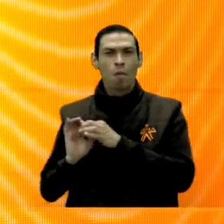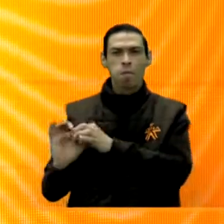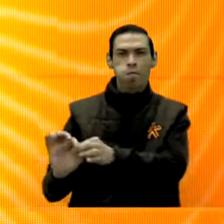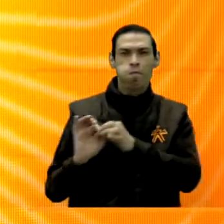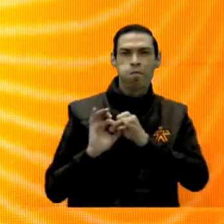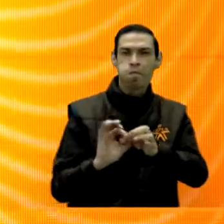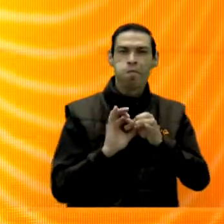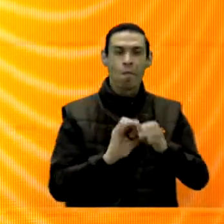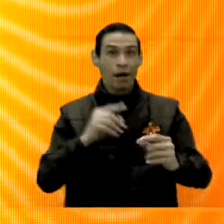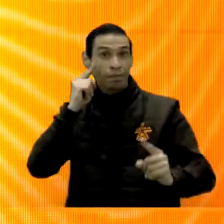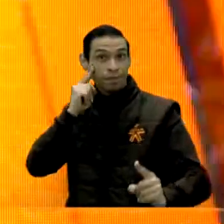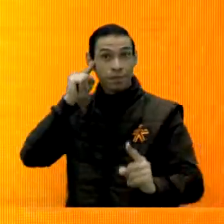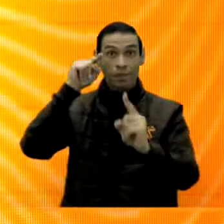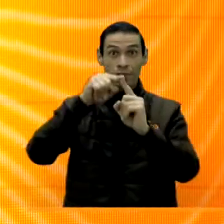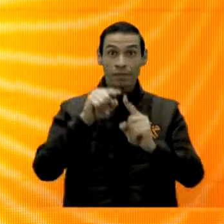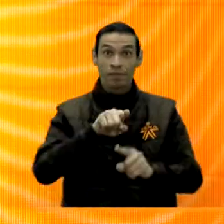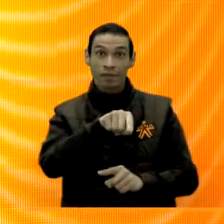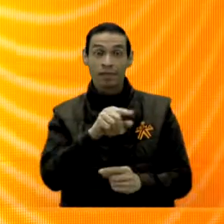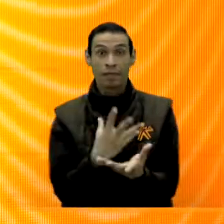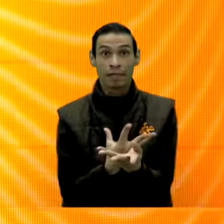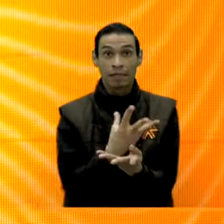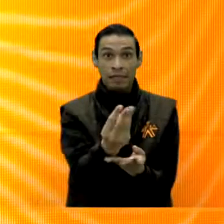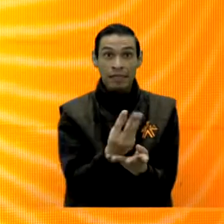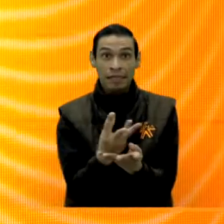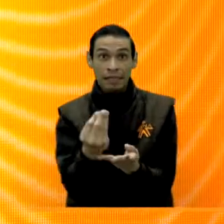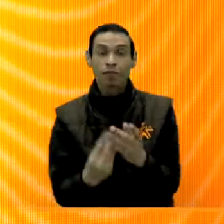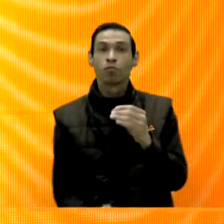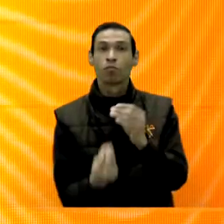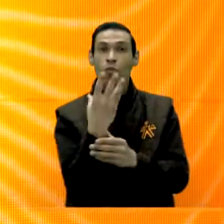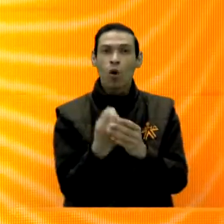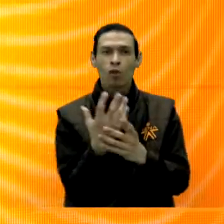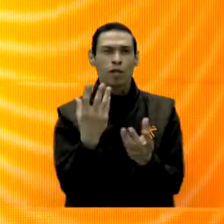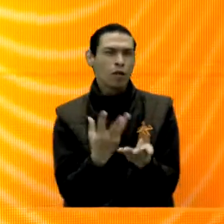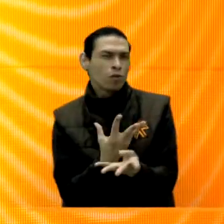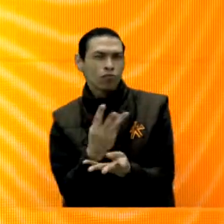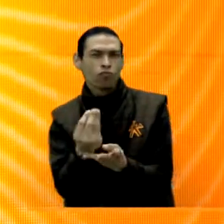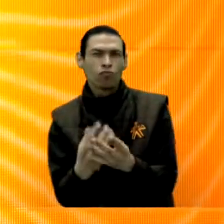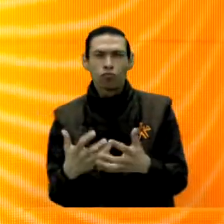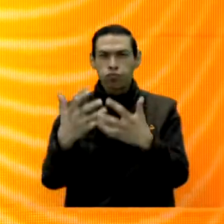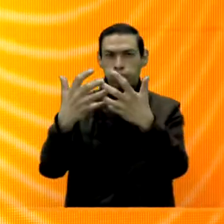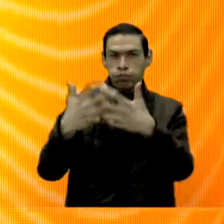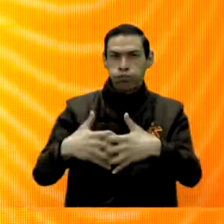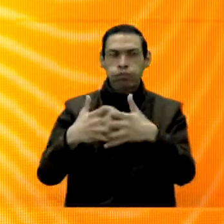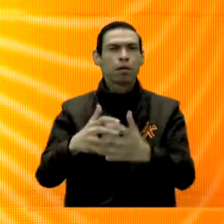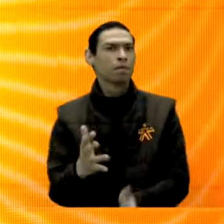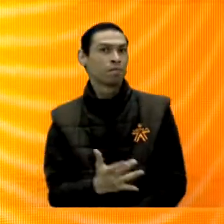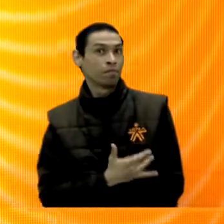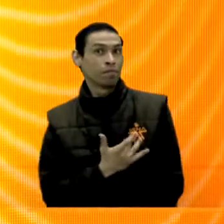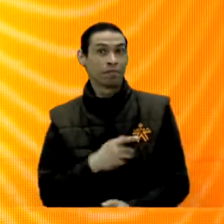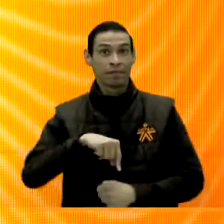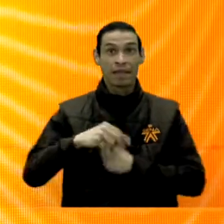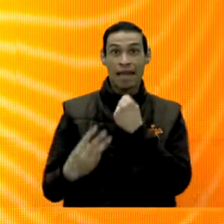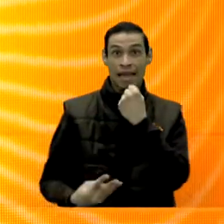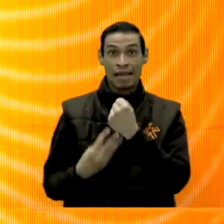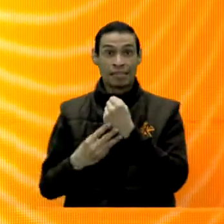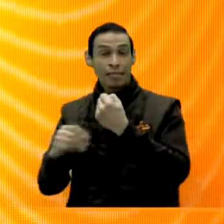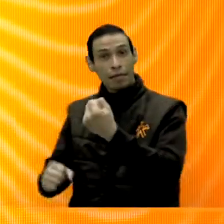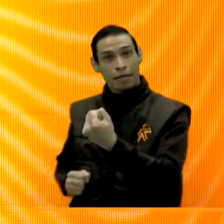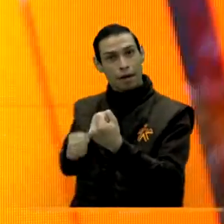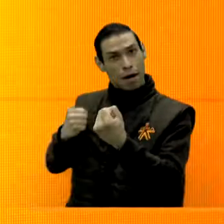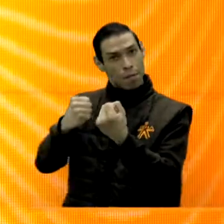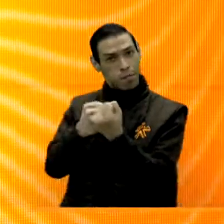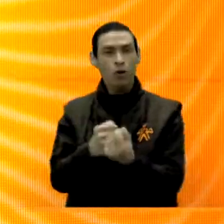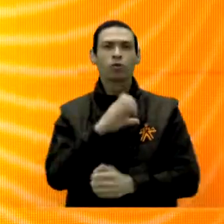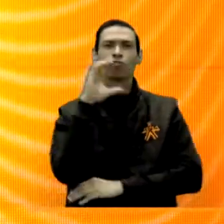objetivo de cada vez que el sector productivo y el sector empresarial sientan que el SENA aporta a la